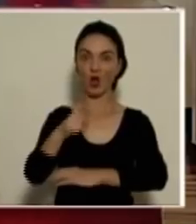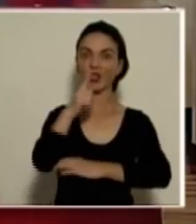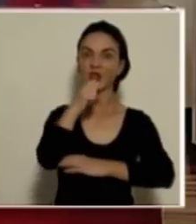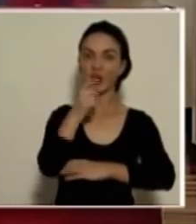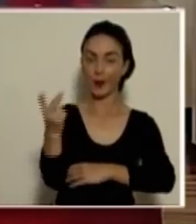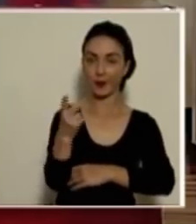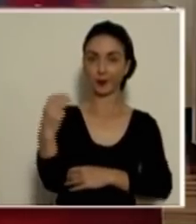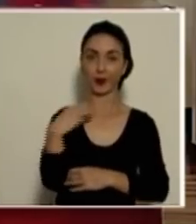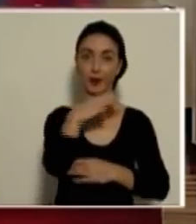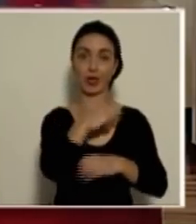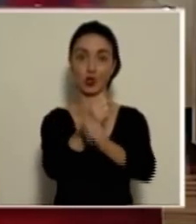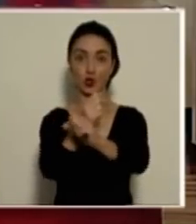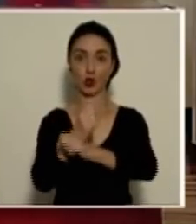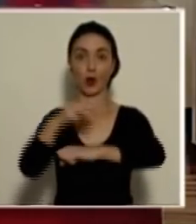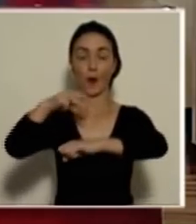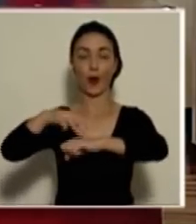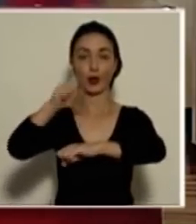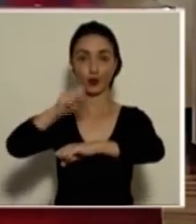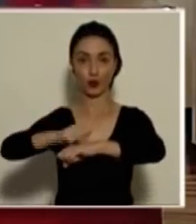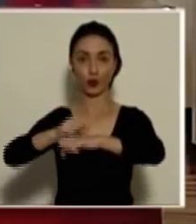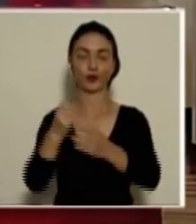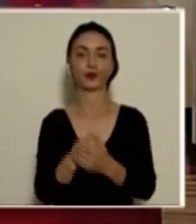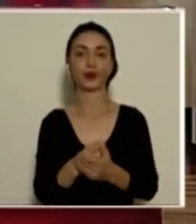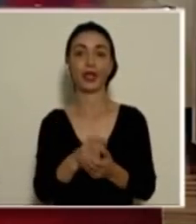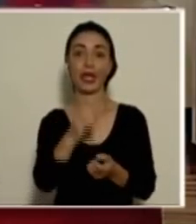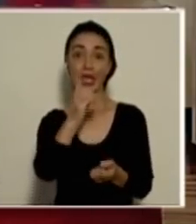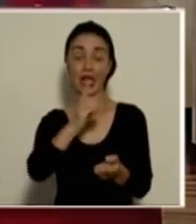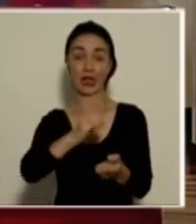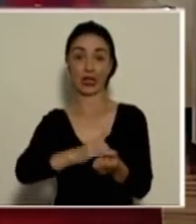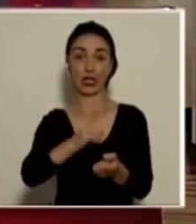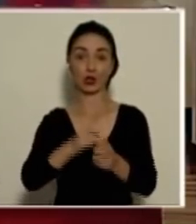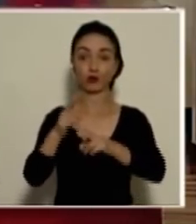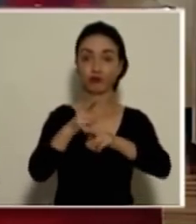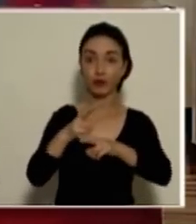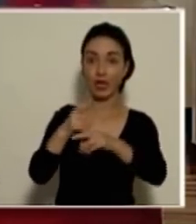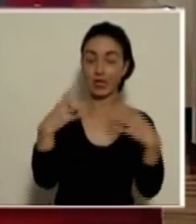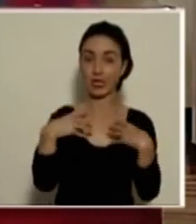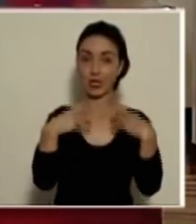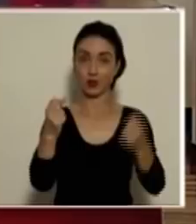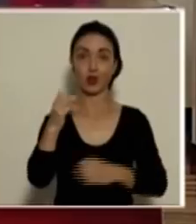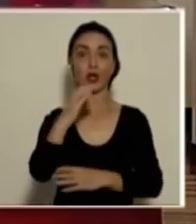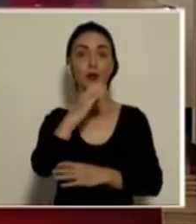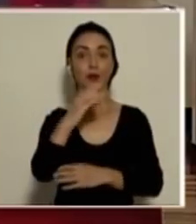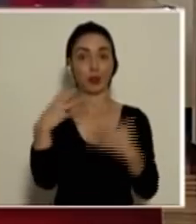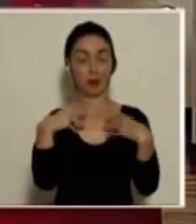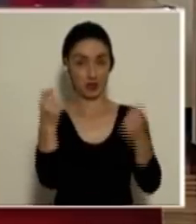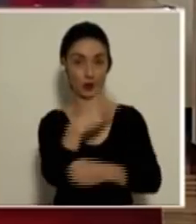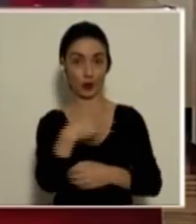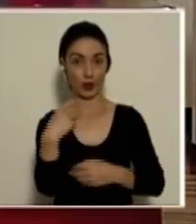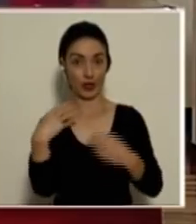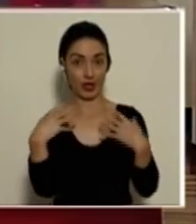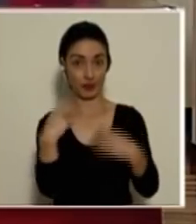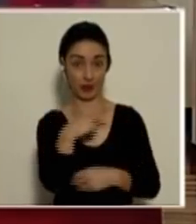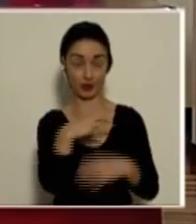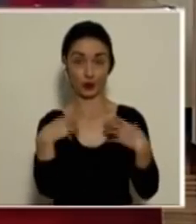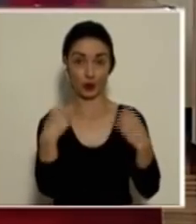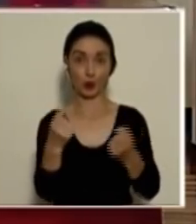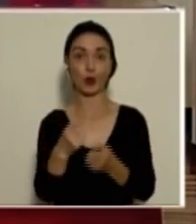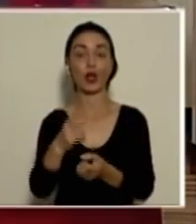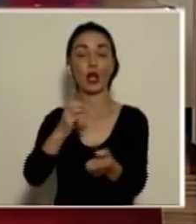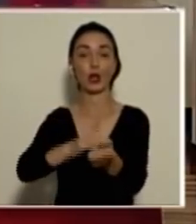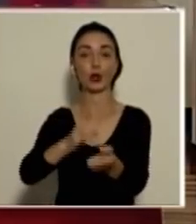acompaña el señor Ministro de Seguridad, don Michael Soto, y el Director de la Vigilancia de la Salud del Ministerio de Salud, el doctor